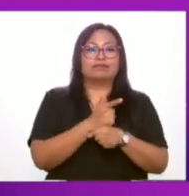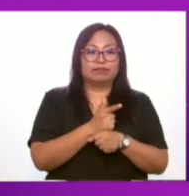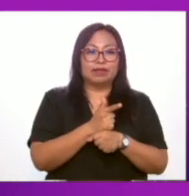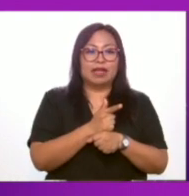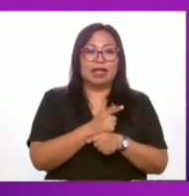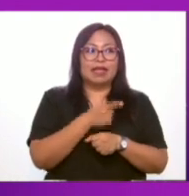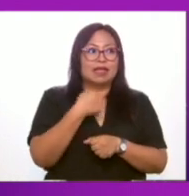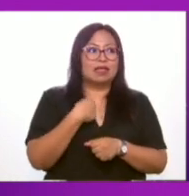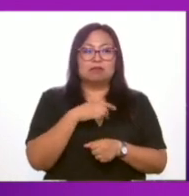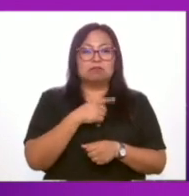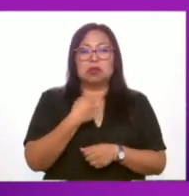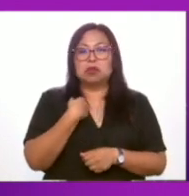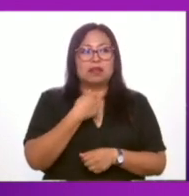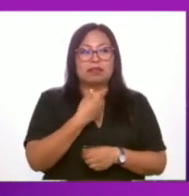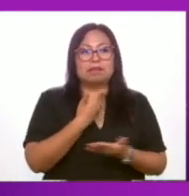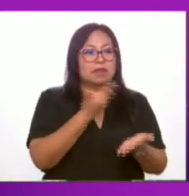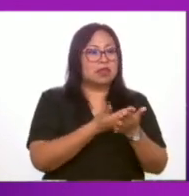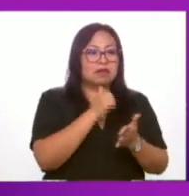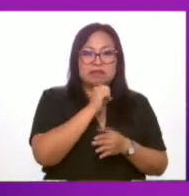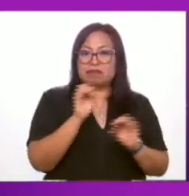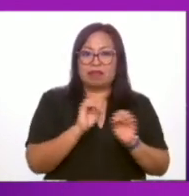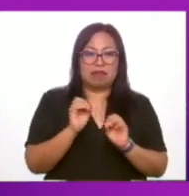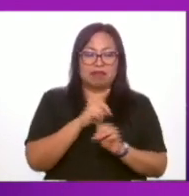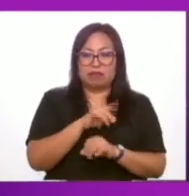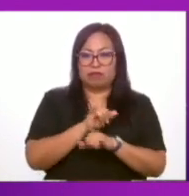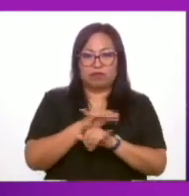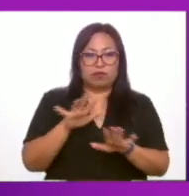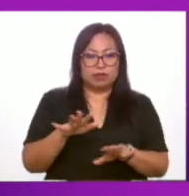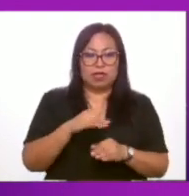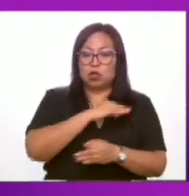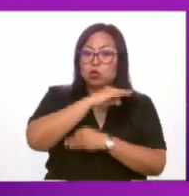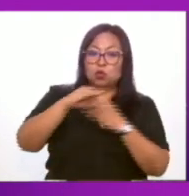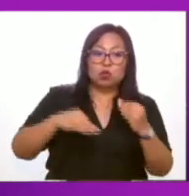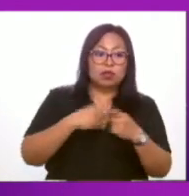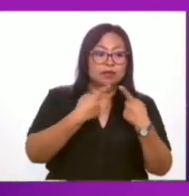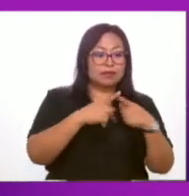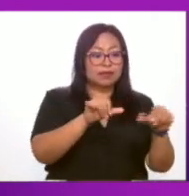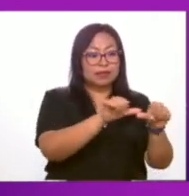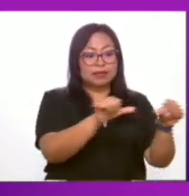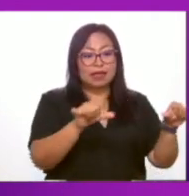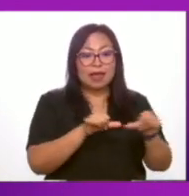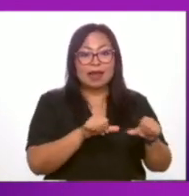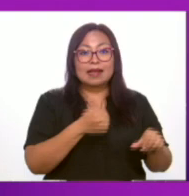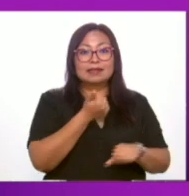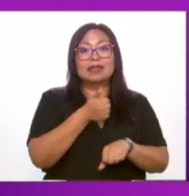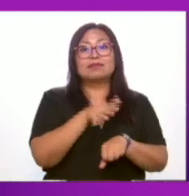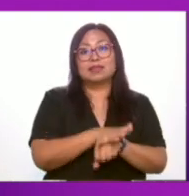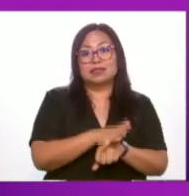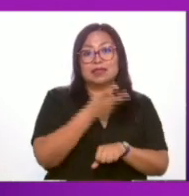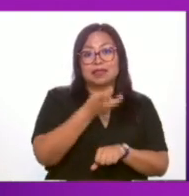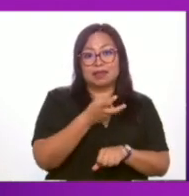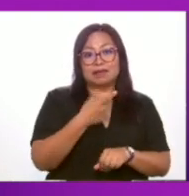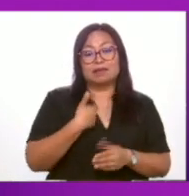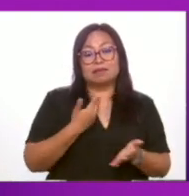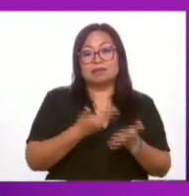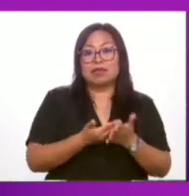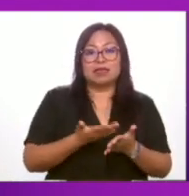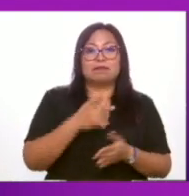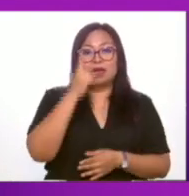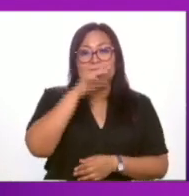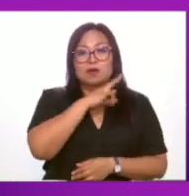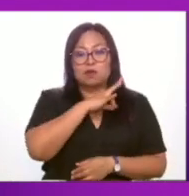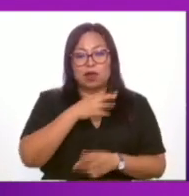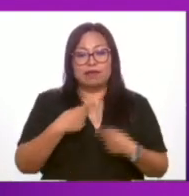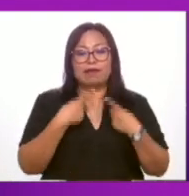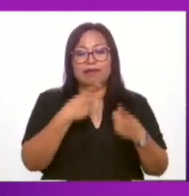petición de información o solicitud a todas las unidades administrativas que legalmente resultaran competentes y que pudieran